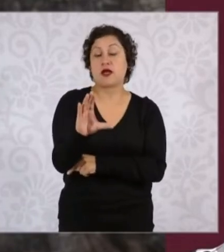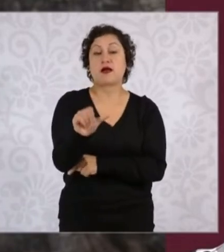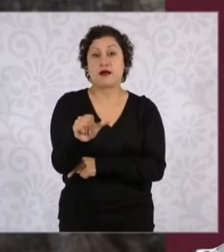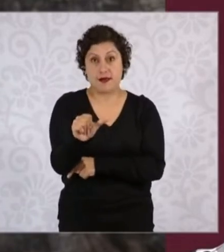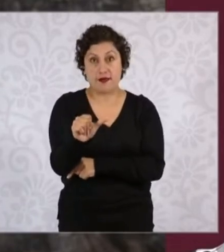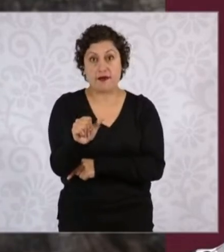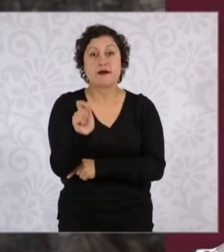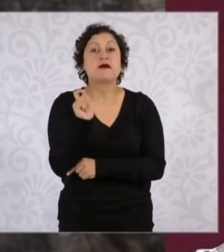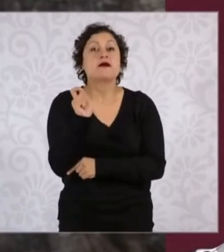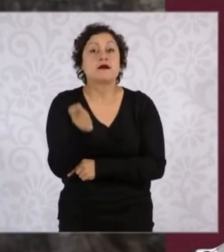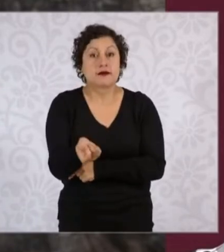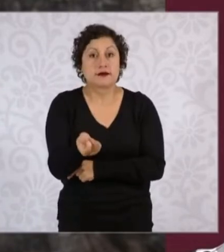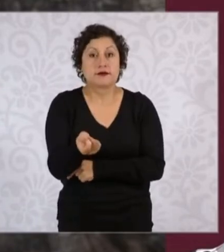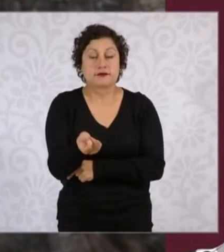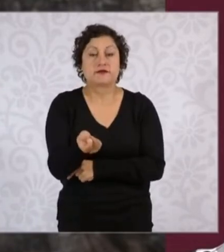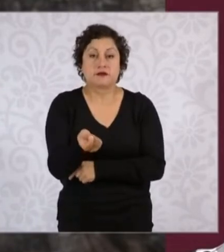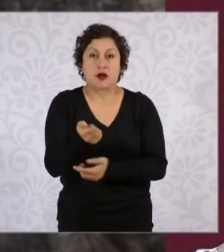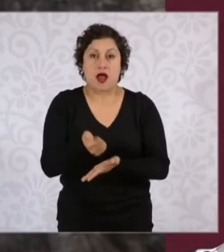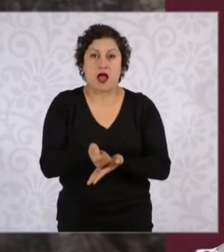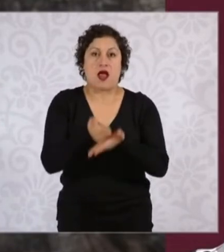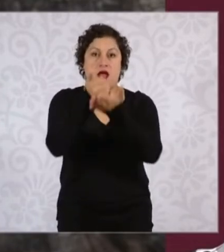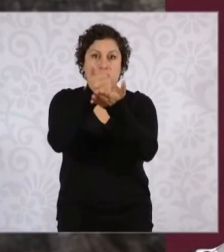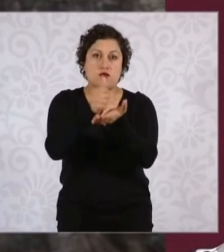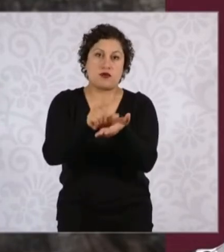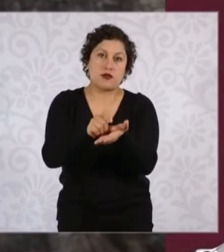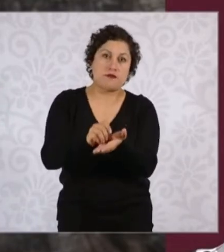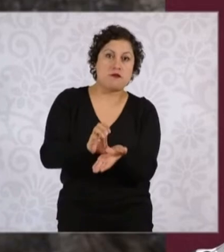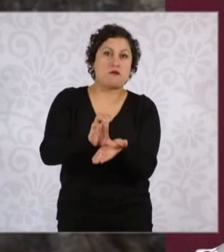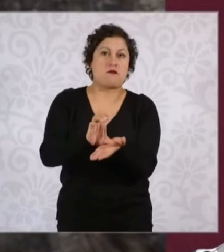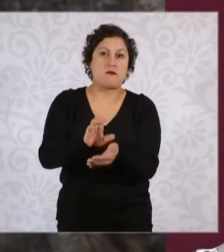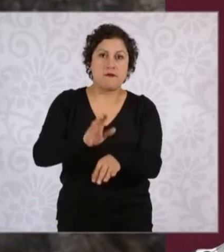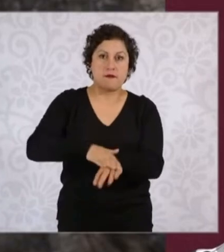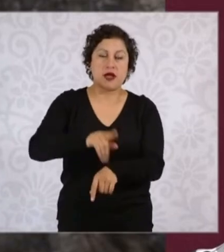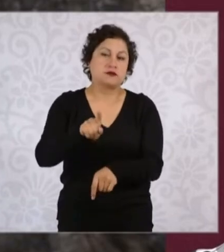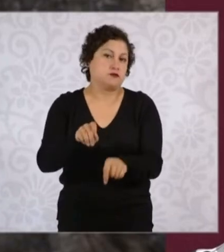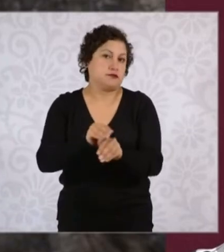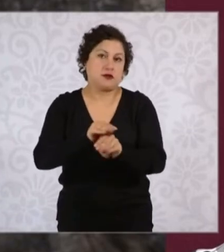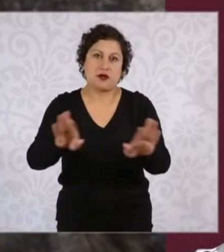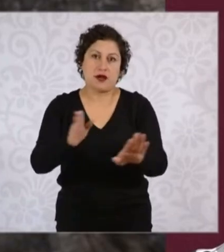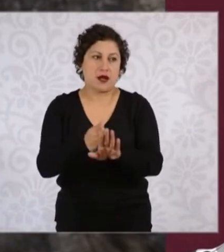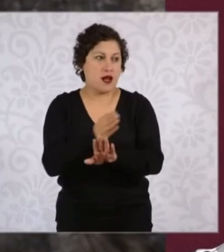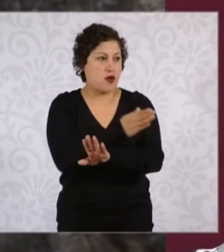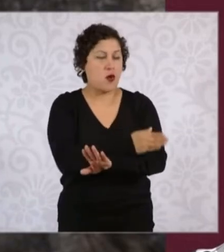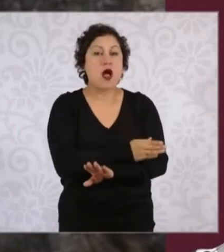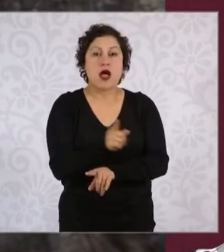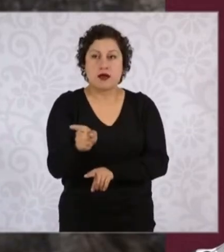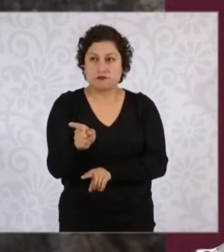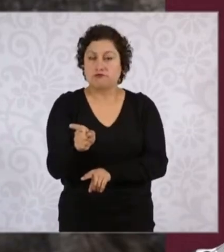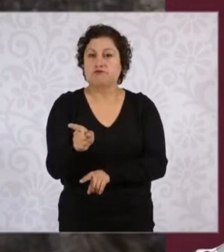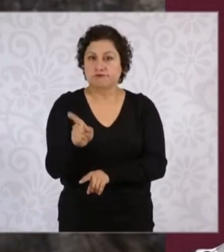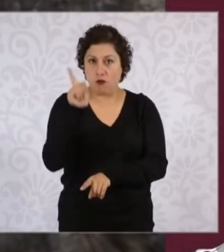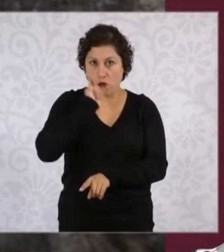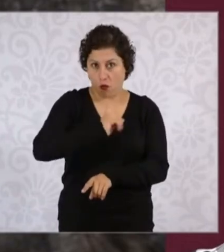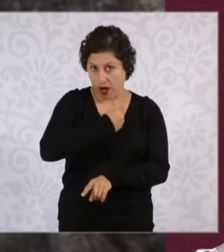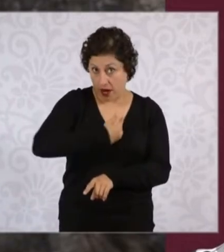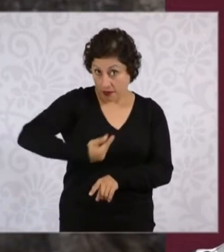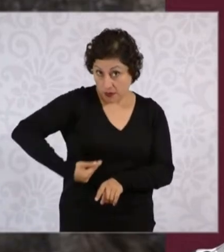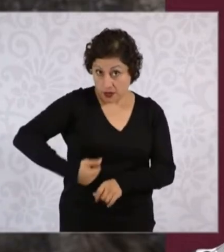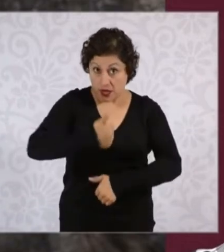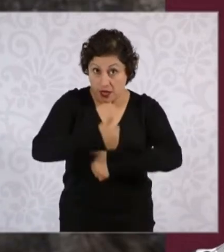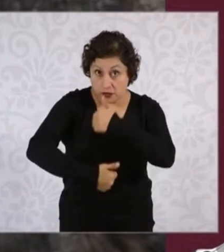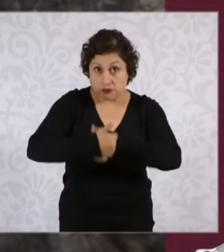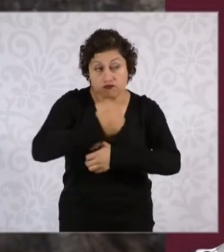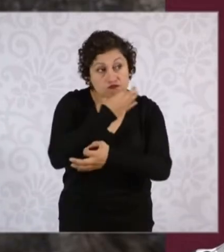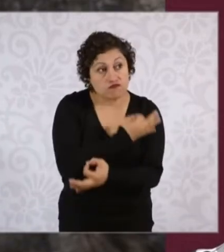a actualizar, se va a aumentar por inflación, como fue uno de los compromisos de la presidenta